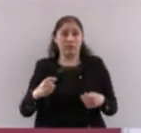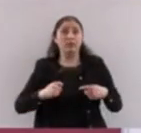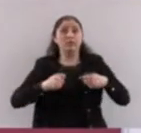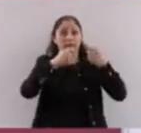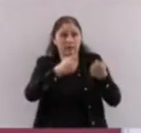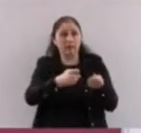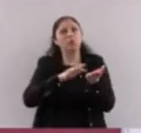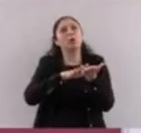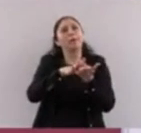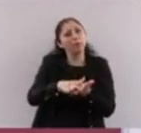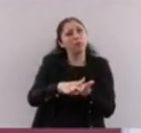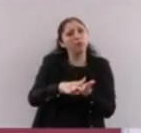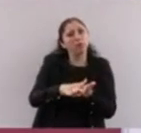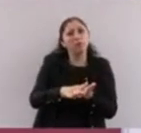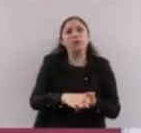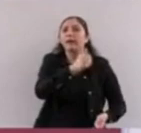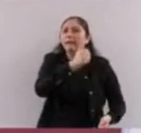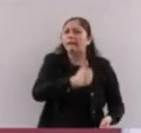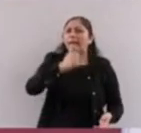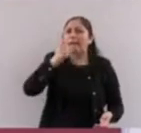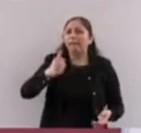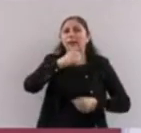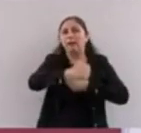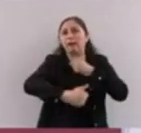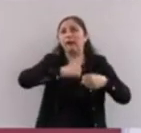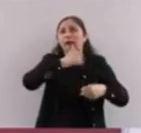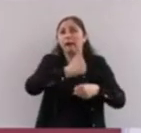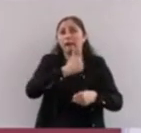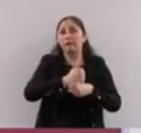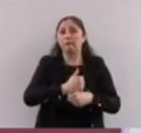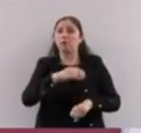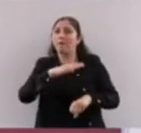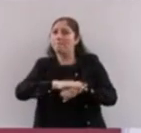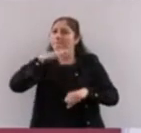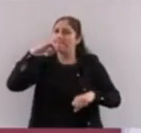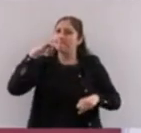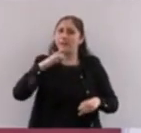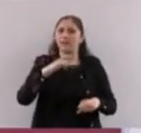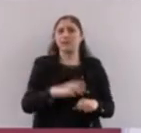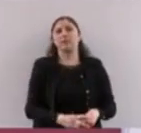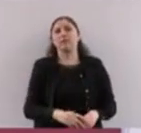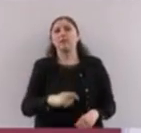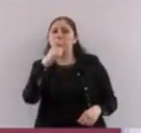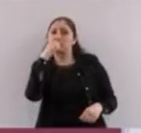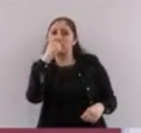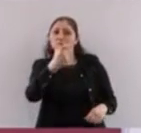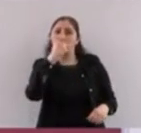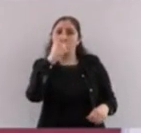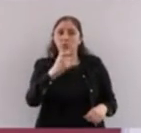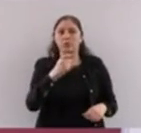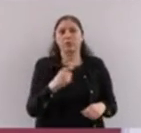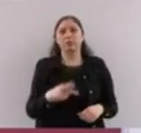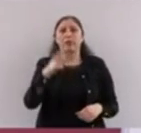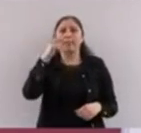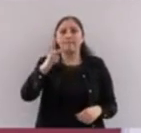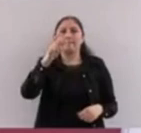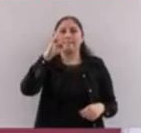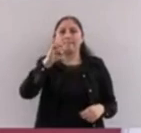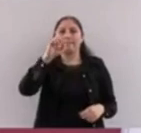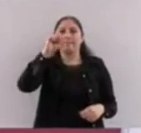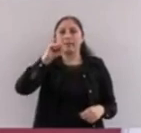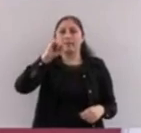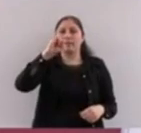sino que cada año debe tener más recursos la pensión. Y si alcanza,